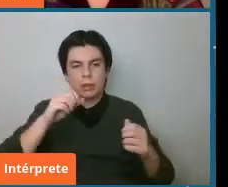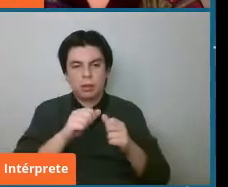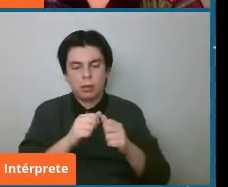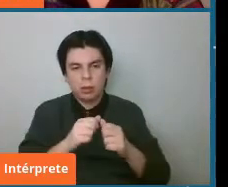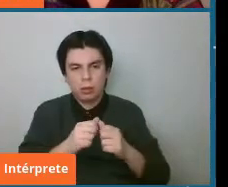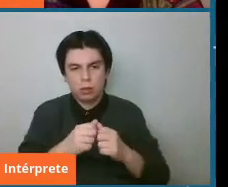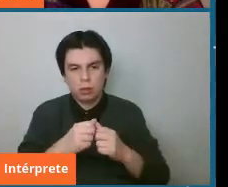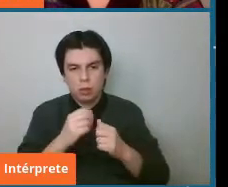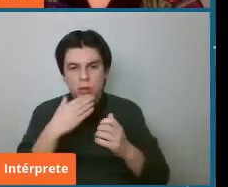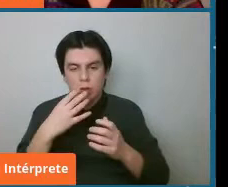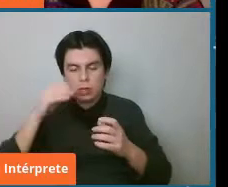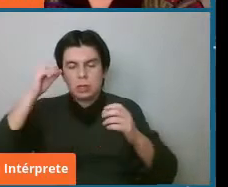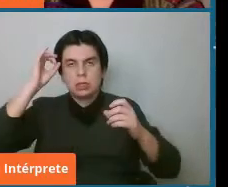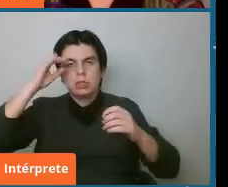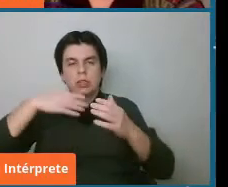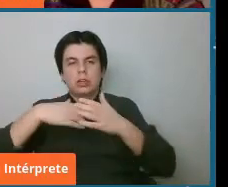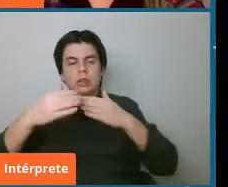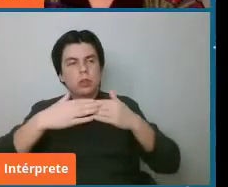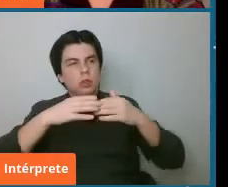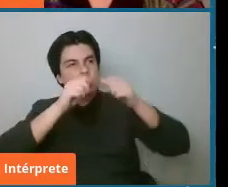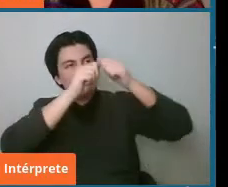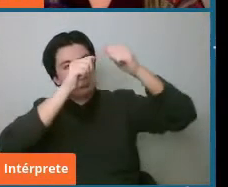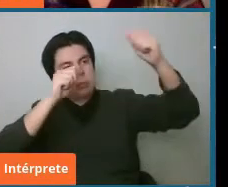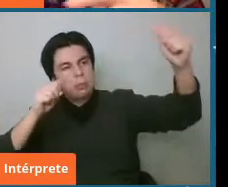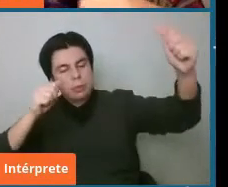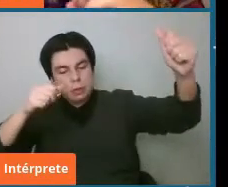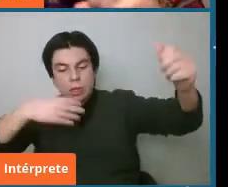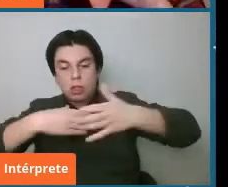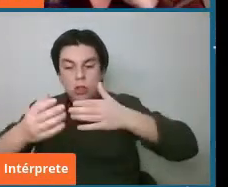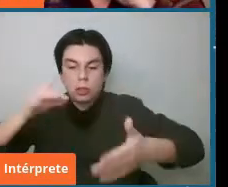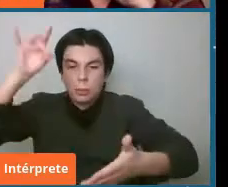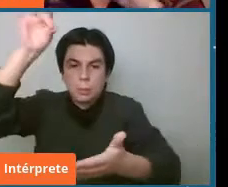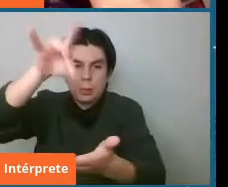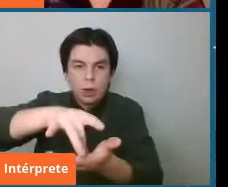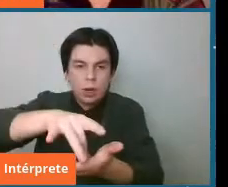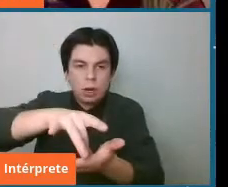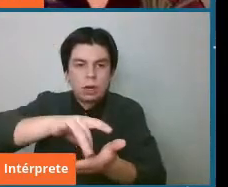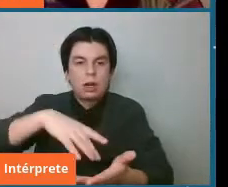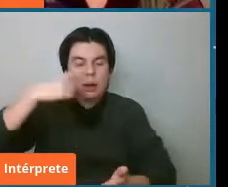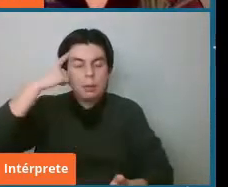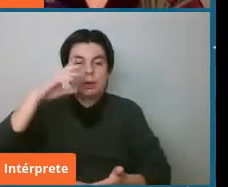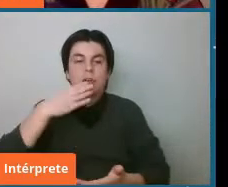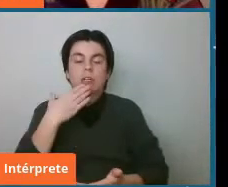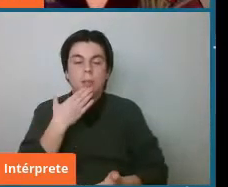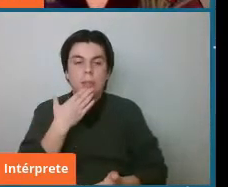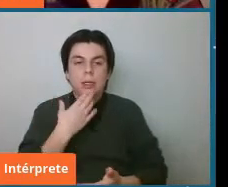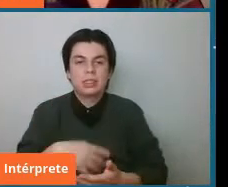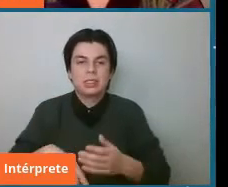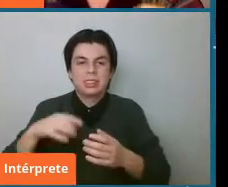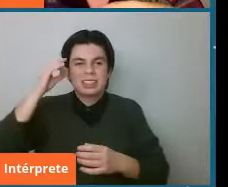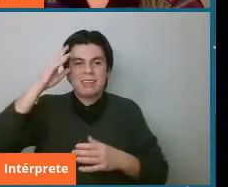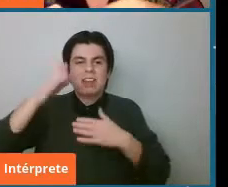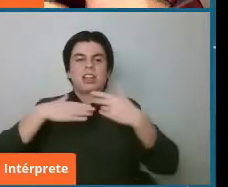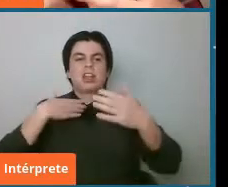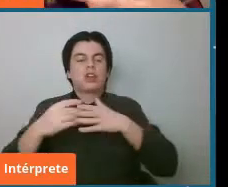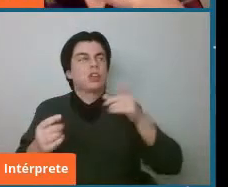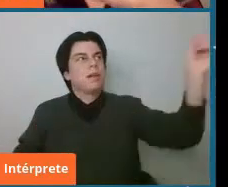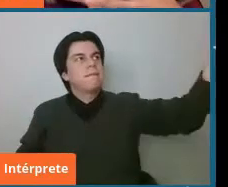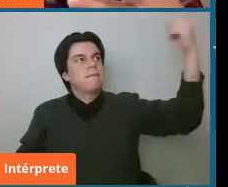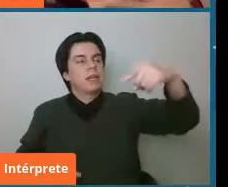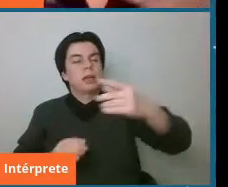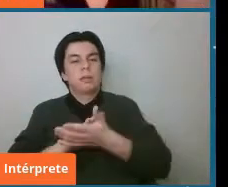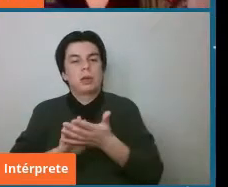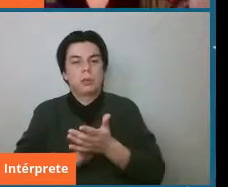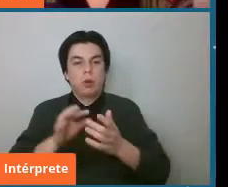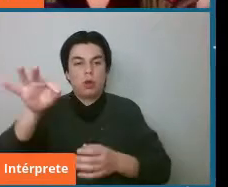tener su trayectoria su trayectoria final dónde va a caer pero también y tan importante saber de dónde vienen si su órbita